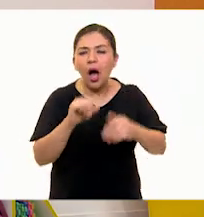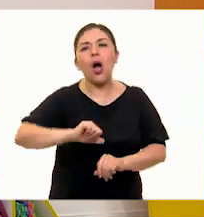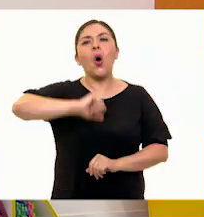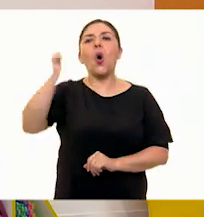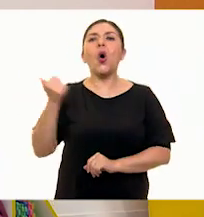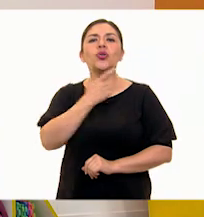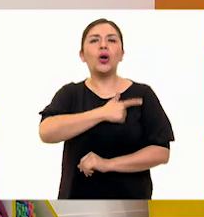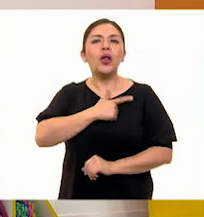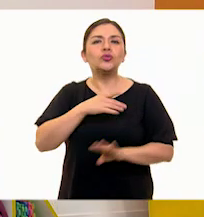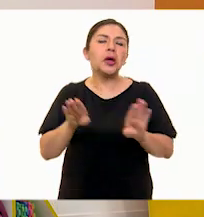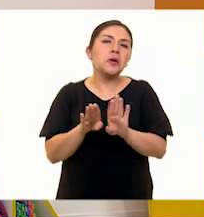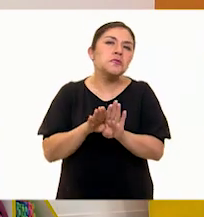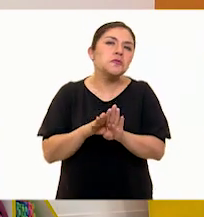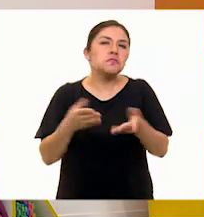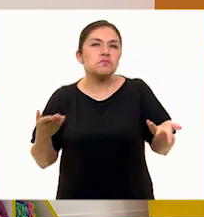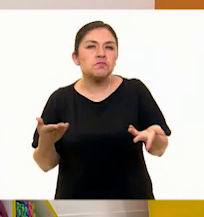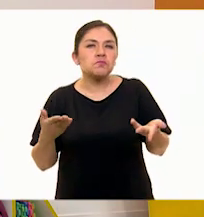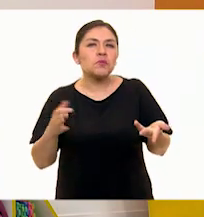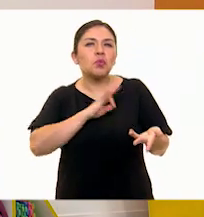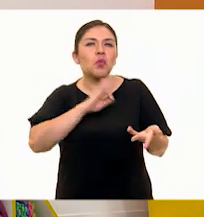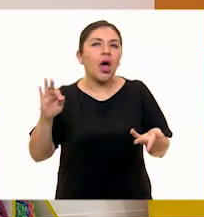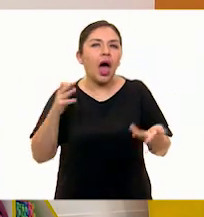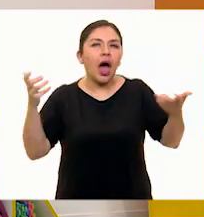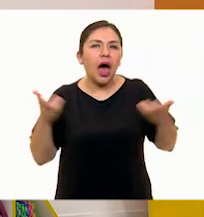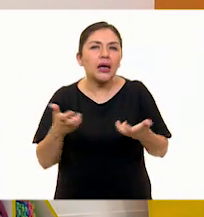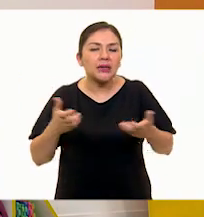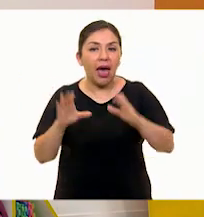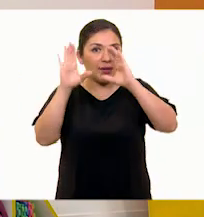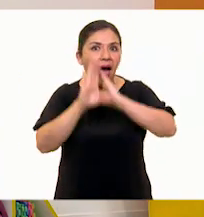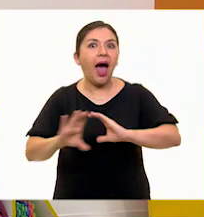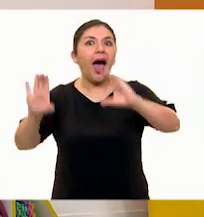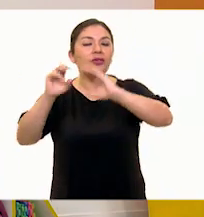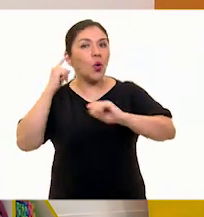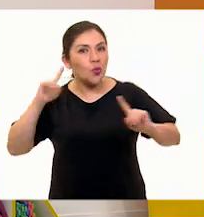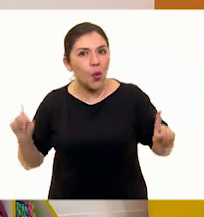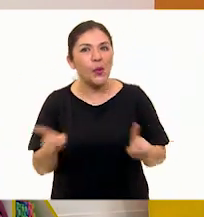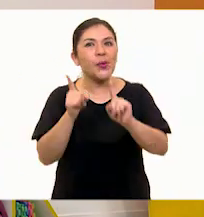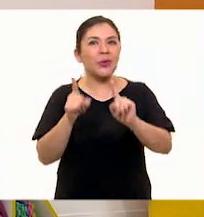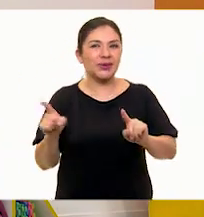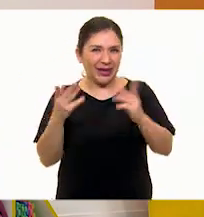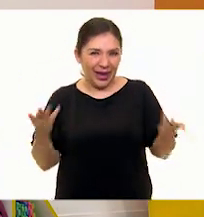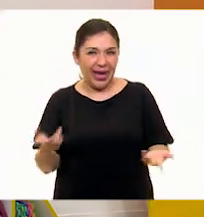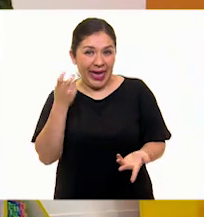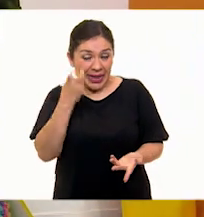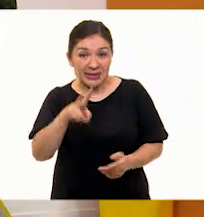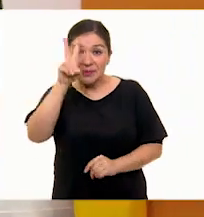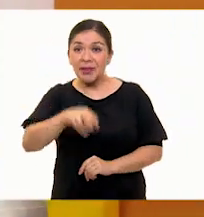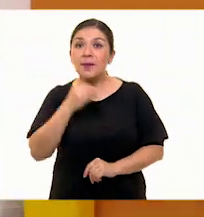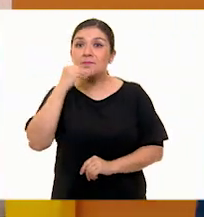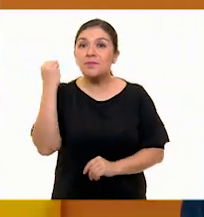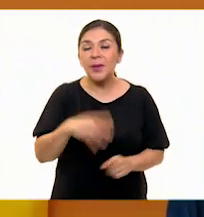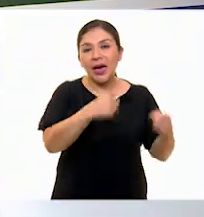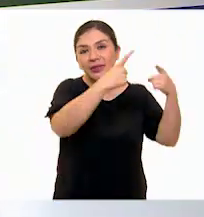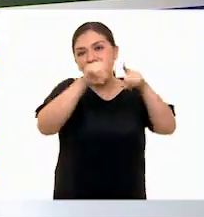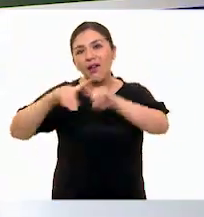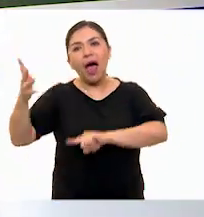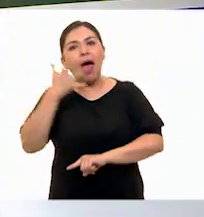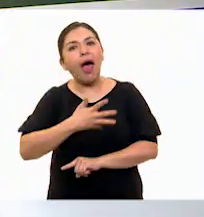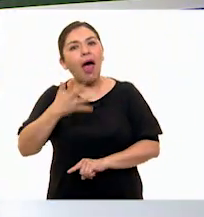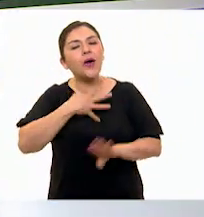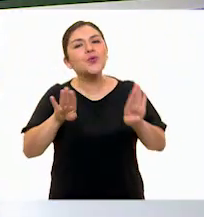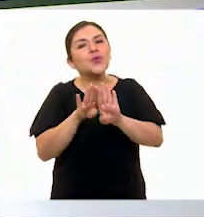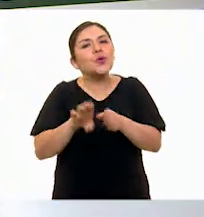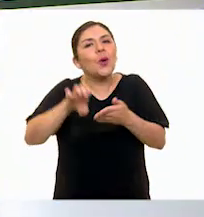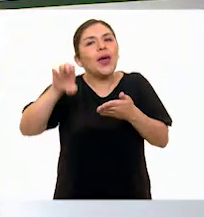que tienen facilidad a lo mejor para, no sé, para el canto o la música y está padrísimo que aquí tengamos un